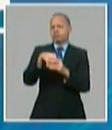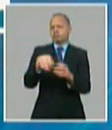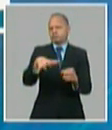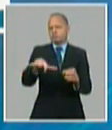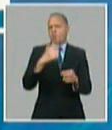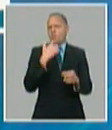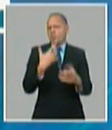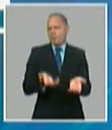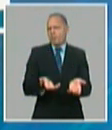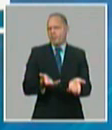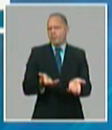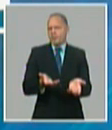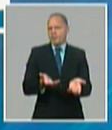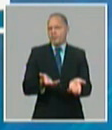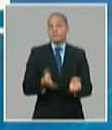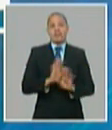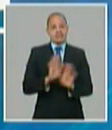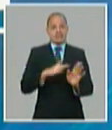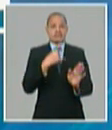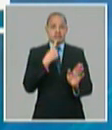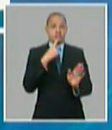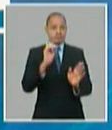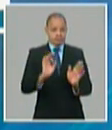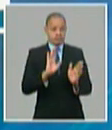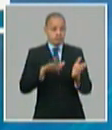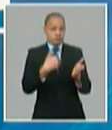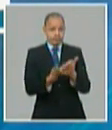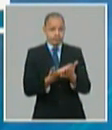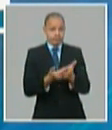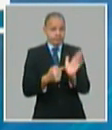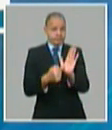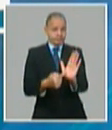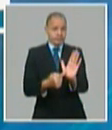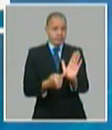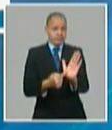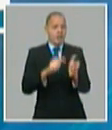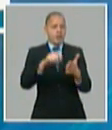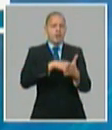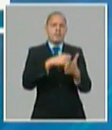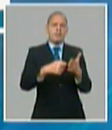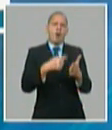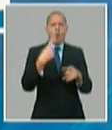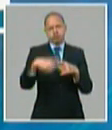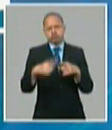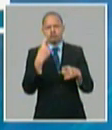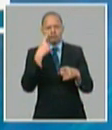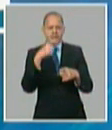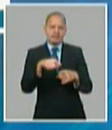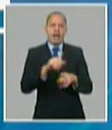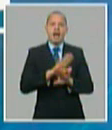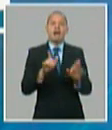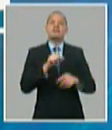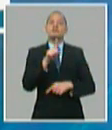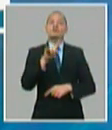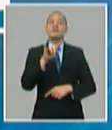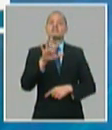y adicionalmente a eso se están proponiendo o si están incorporados en el plan otros 195 nuevos proyectos